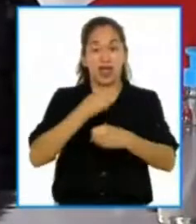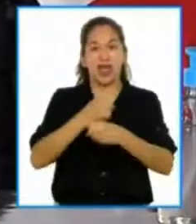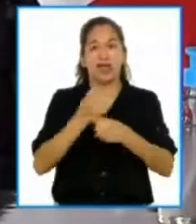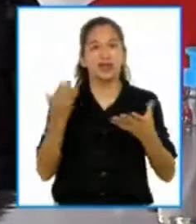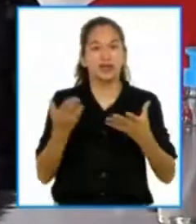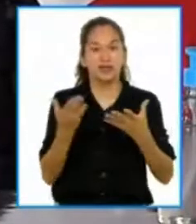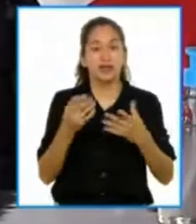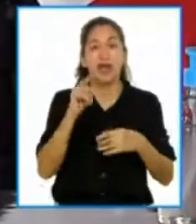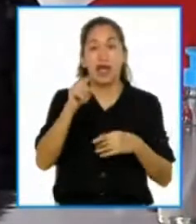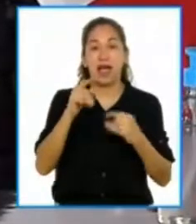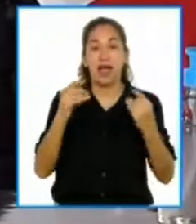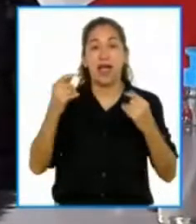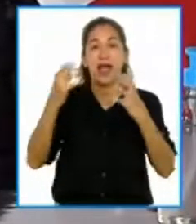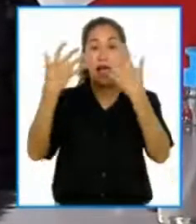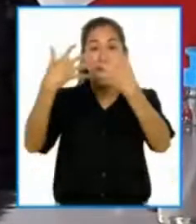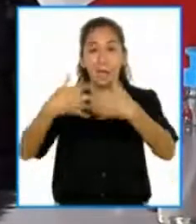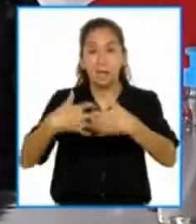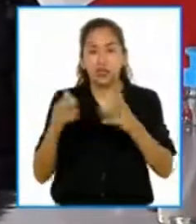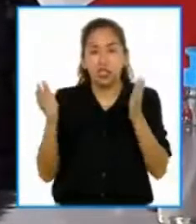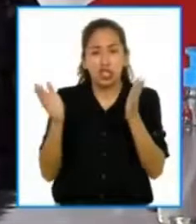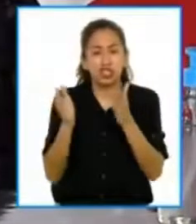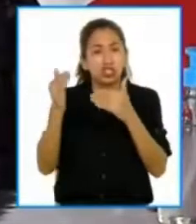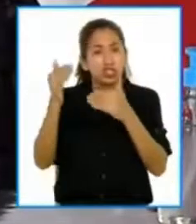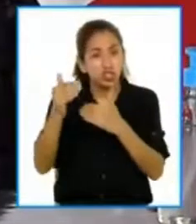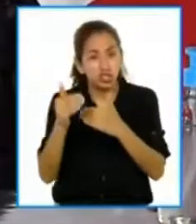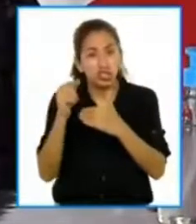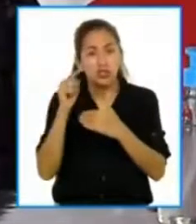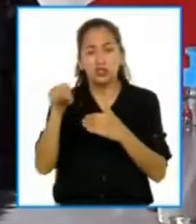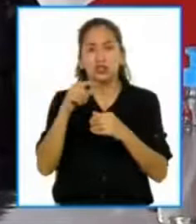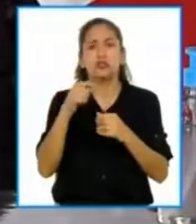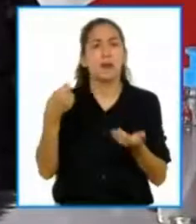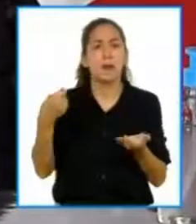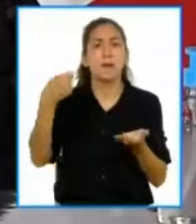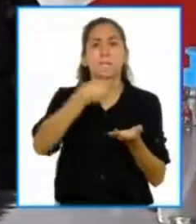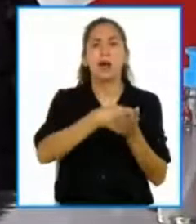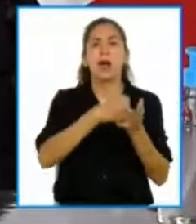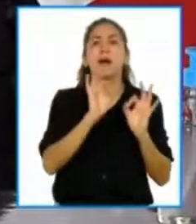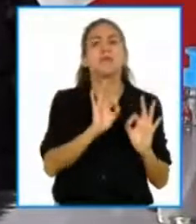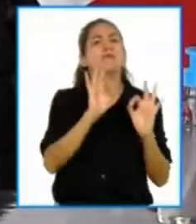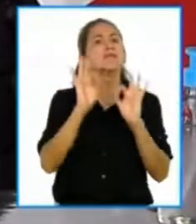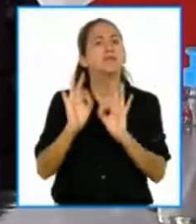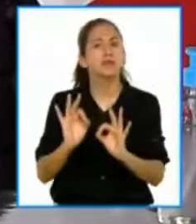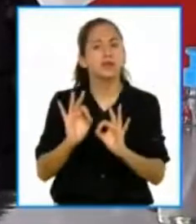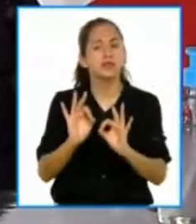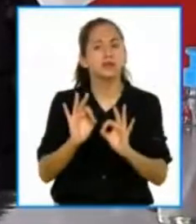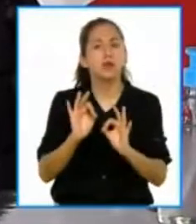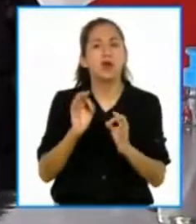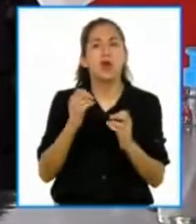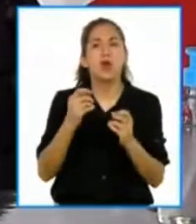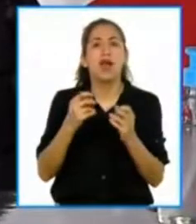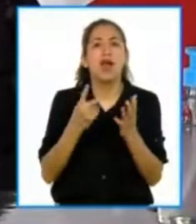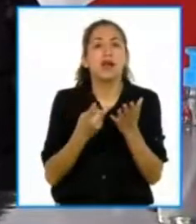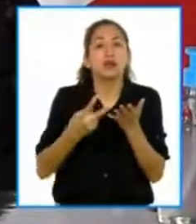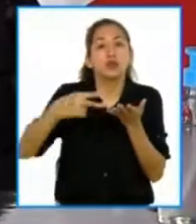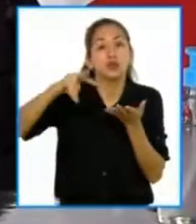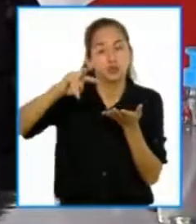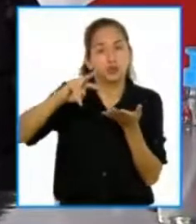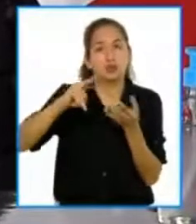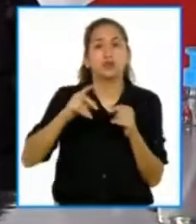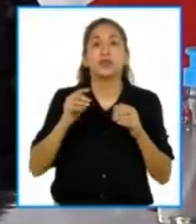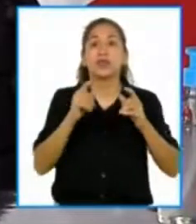empresas van a pagar las mismas tasas de interés para las medianas y grandes,